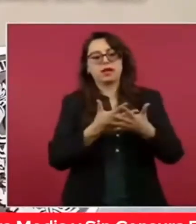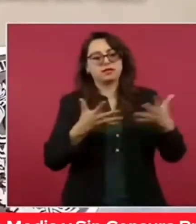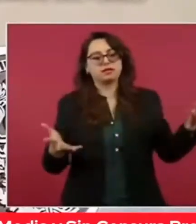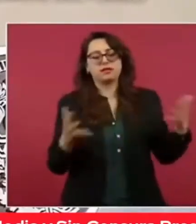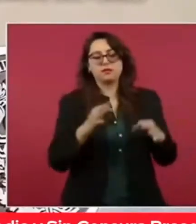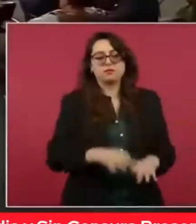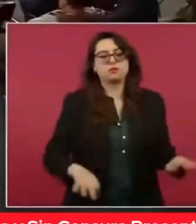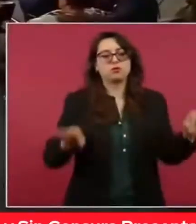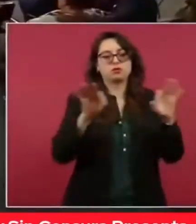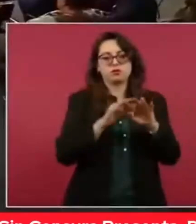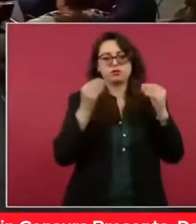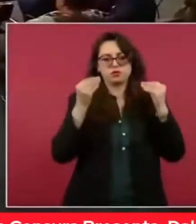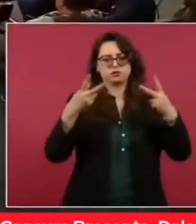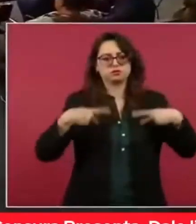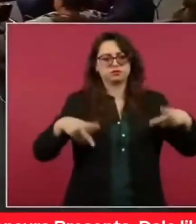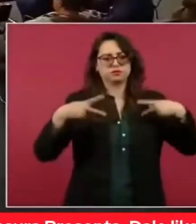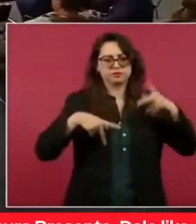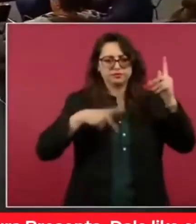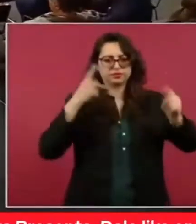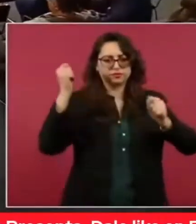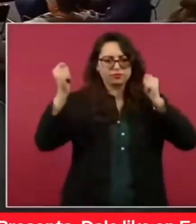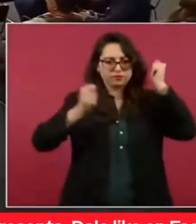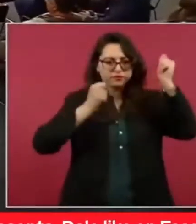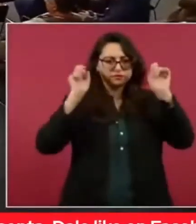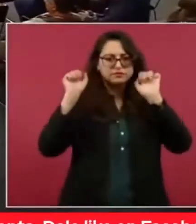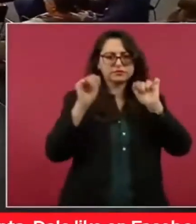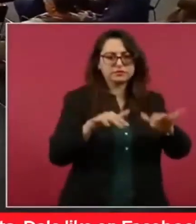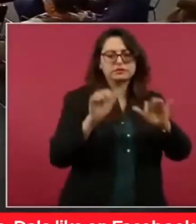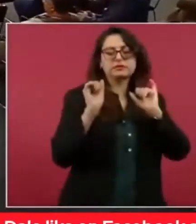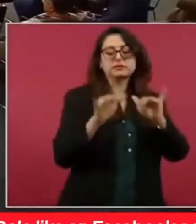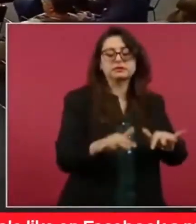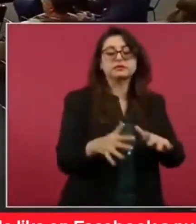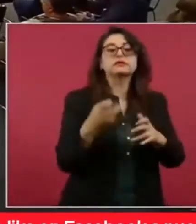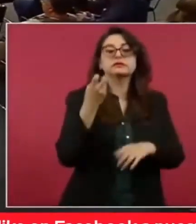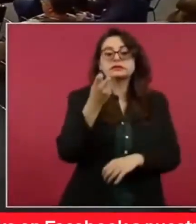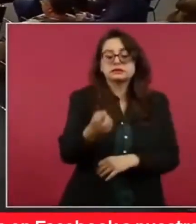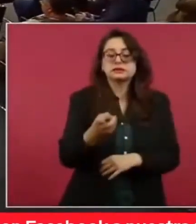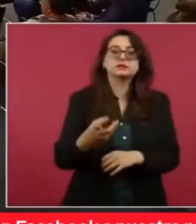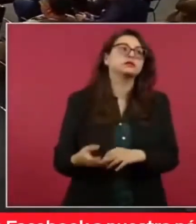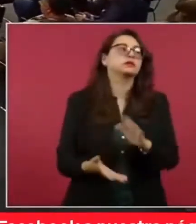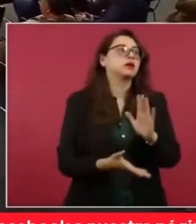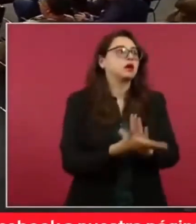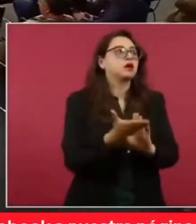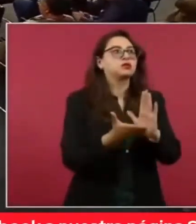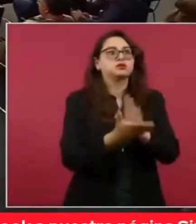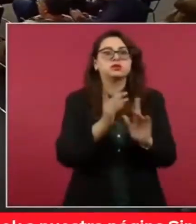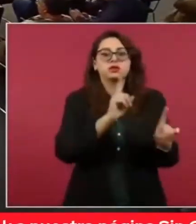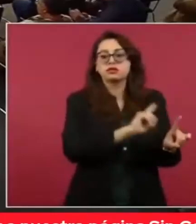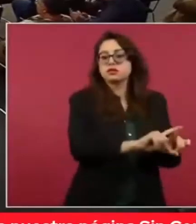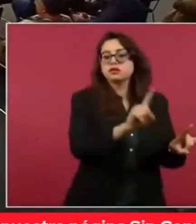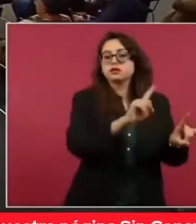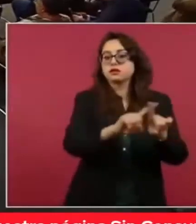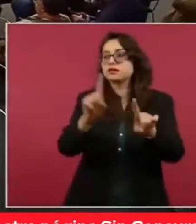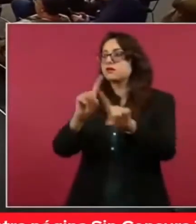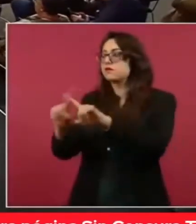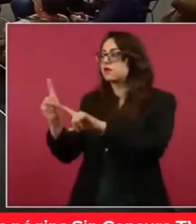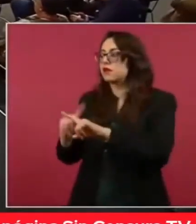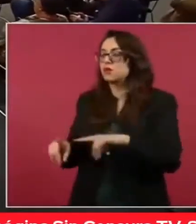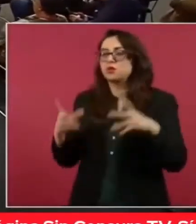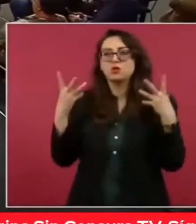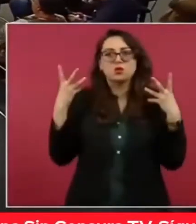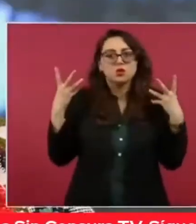se suma al conjunto de obras históricas en Quintana Roo como parte del nuevo acuerdo por el bienestar y desarrollo de Quintana Roo, con el apoyo